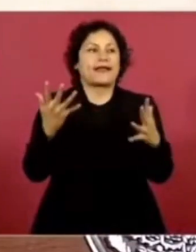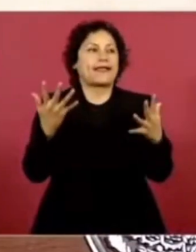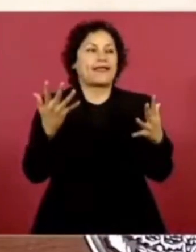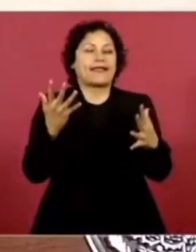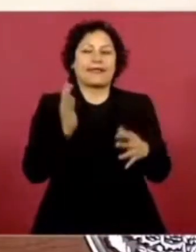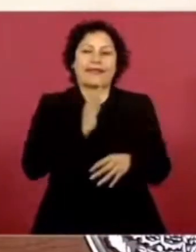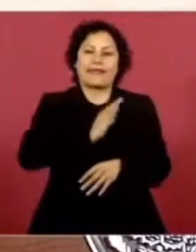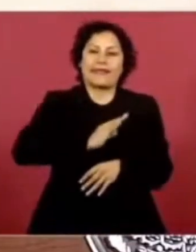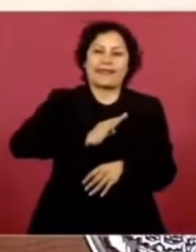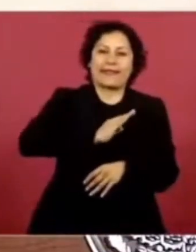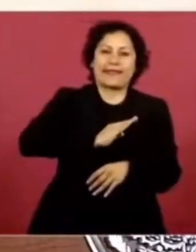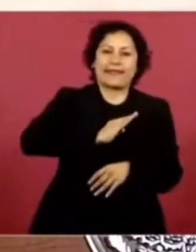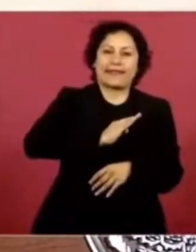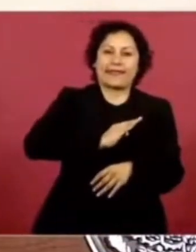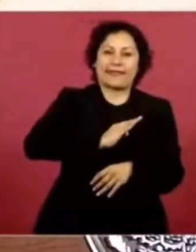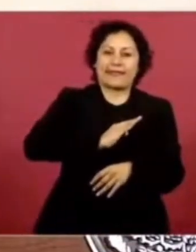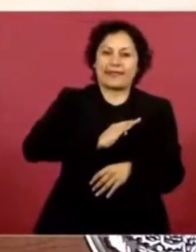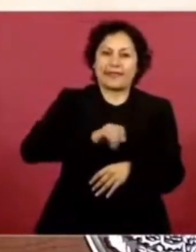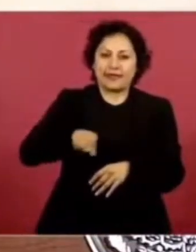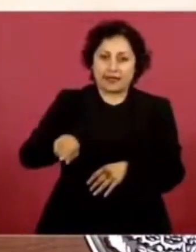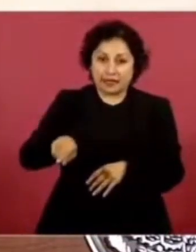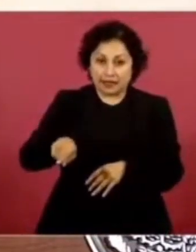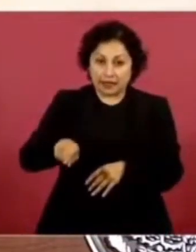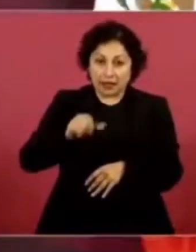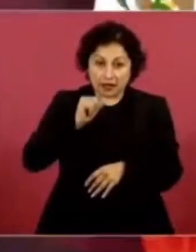la Revolución Mexicana, pues no.